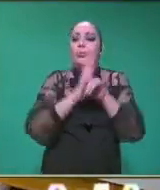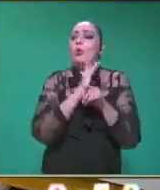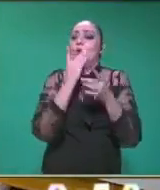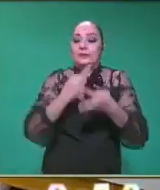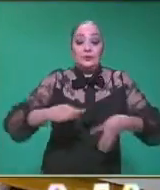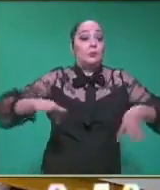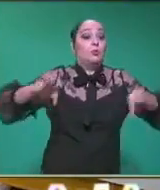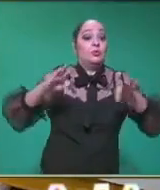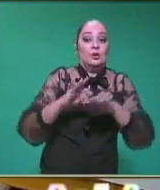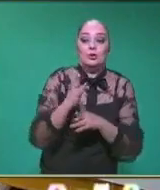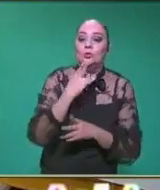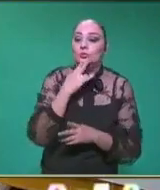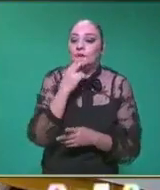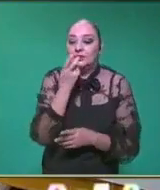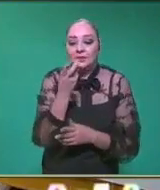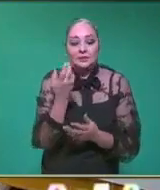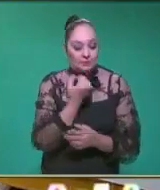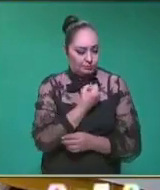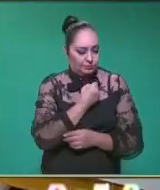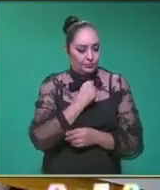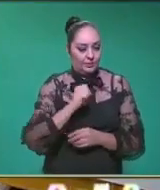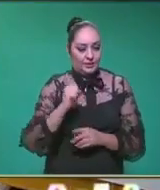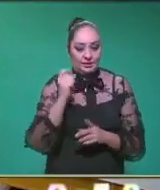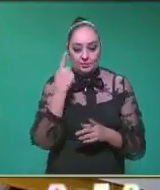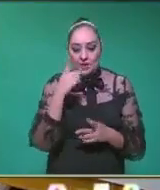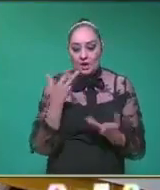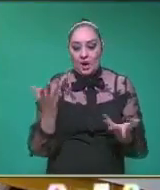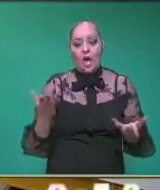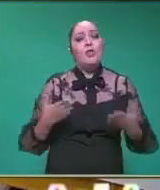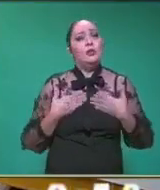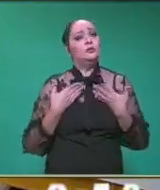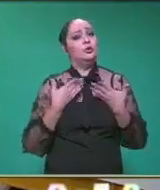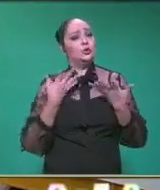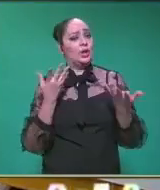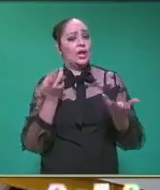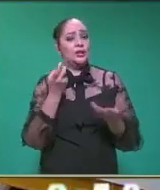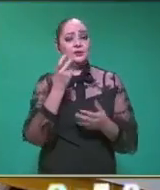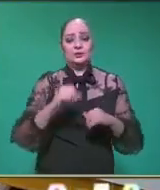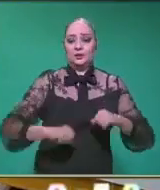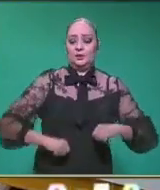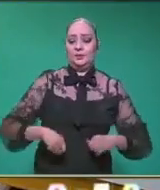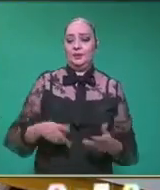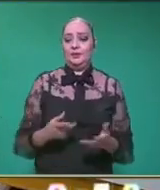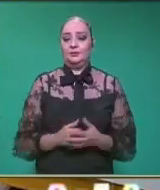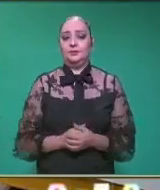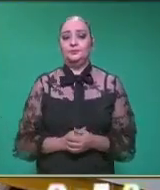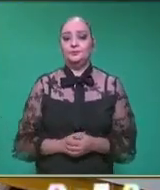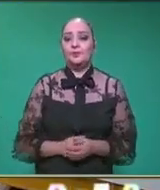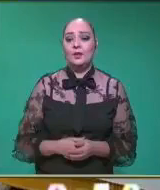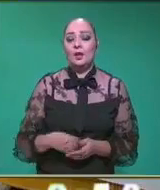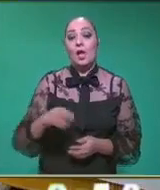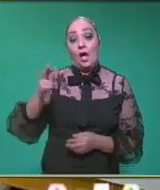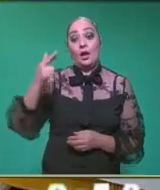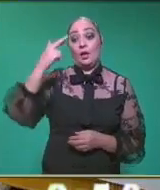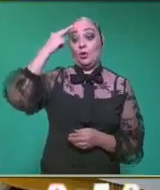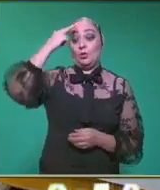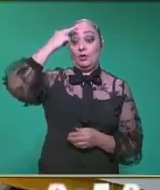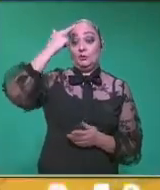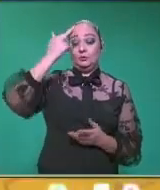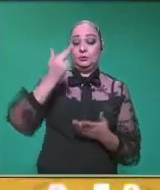de enfocar la aplicación de estas habilidades motrices al goce y al disfrute, como usted mencionaba hace un momento? Claro que sí, profe. Recordemos también que